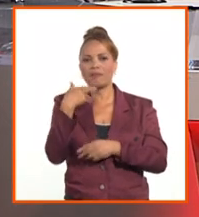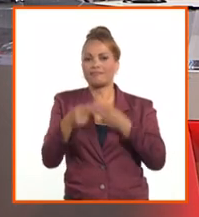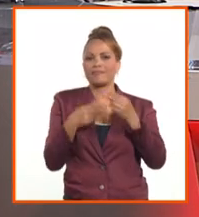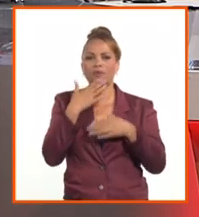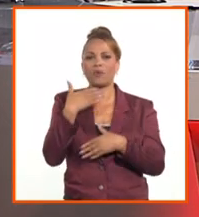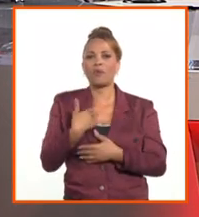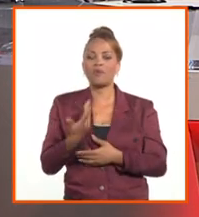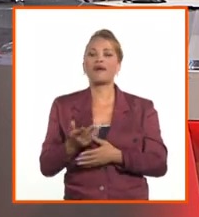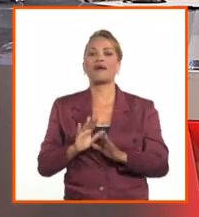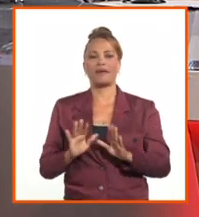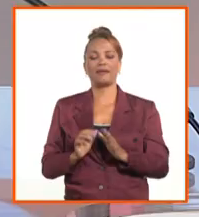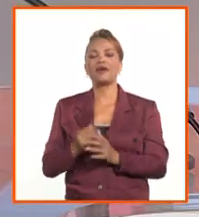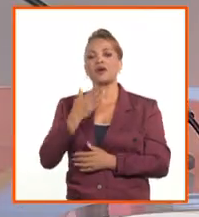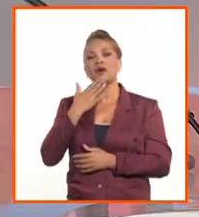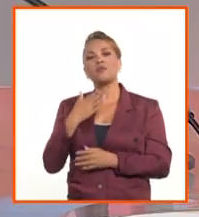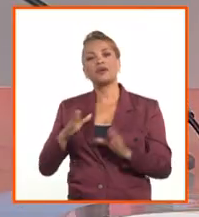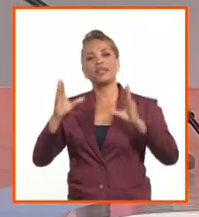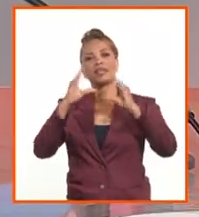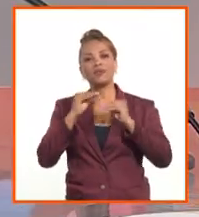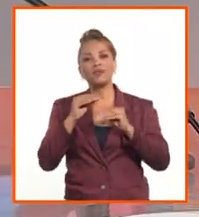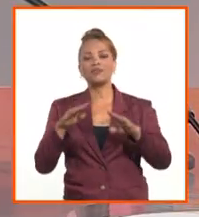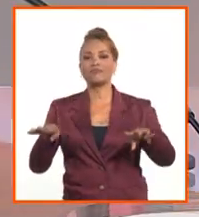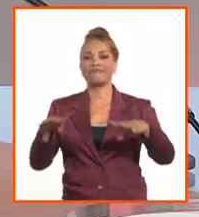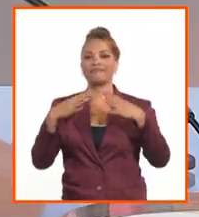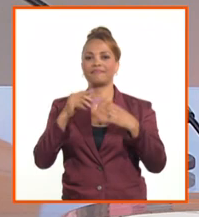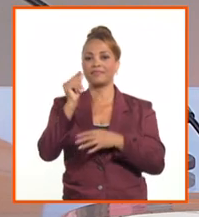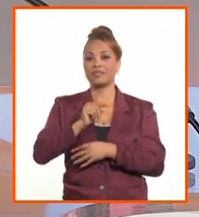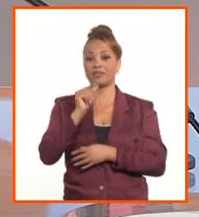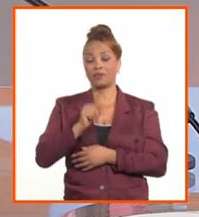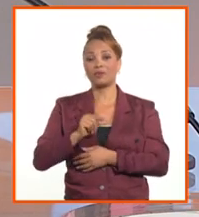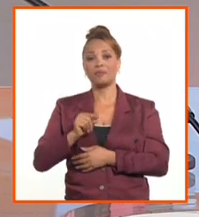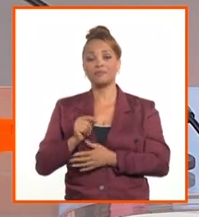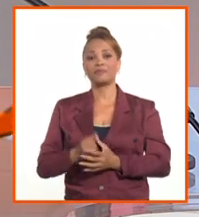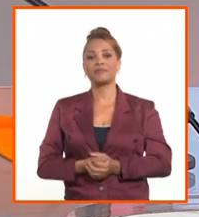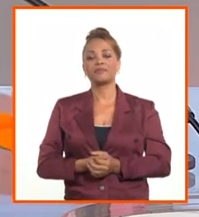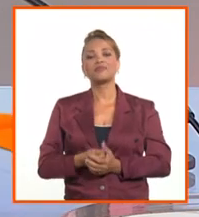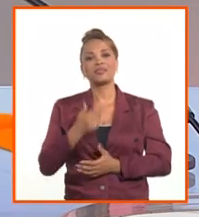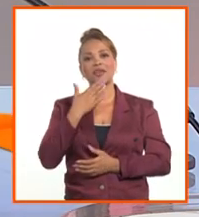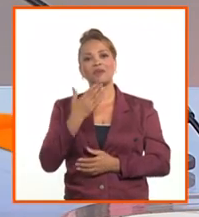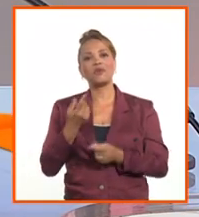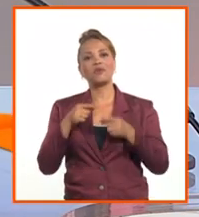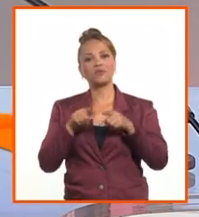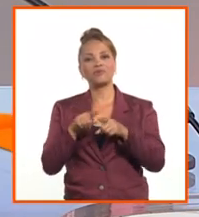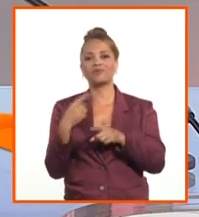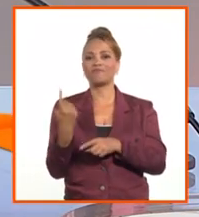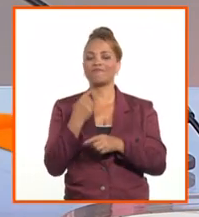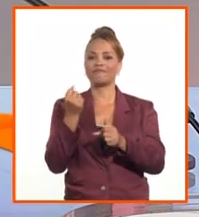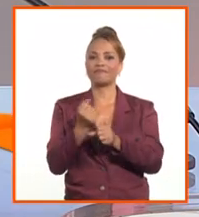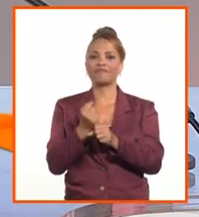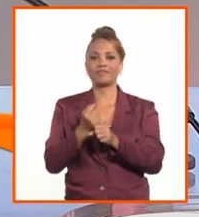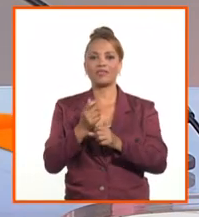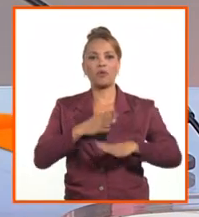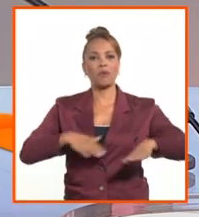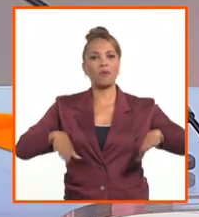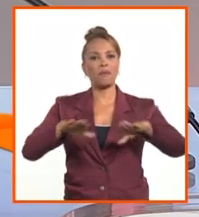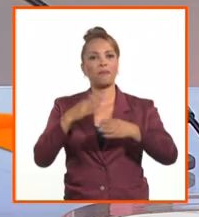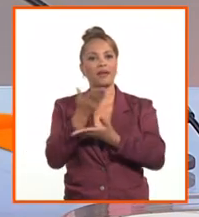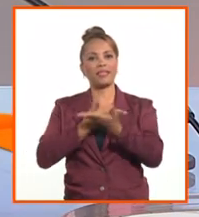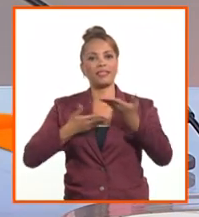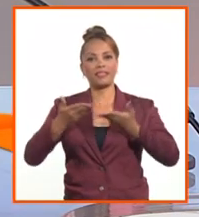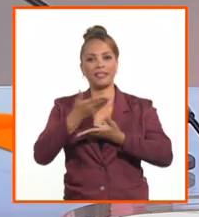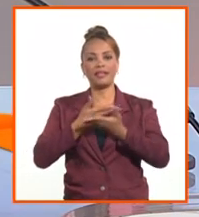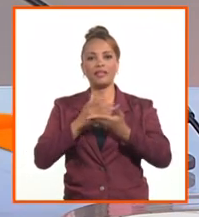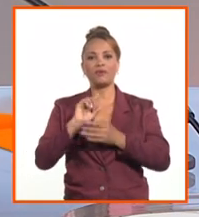buenas noches, Randy, televidentes, radio oyentes. Y un placer poder compartir nuevamente la mesa redonda con ustedes y con el